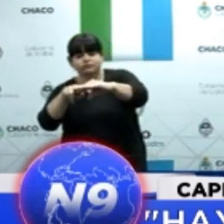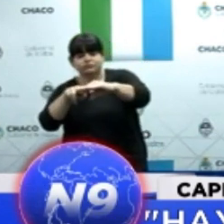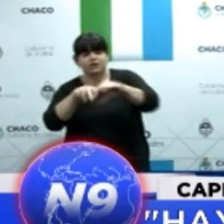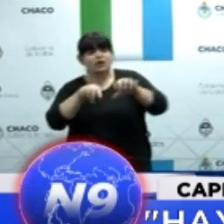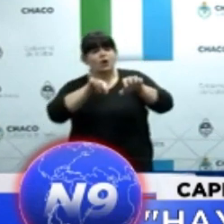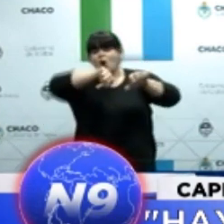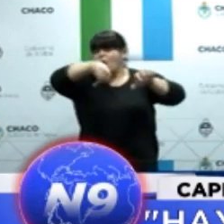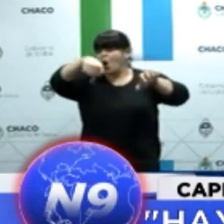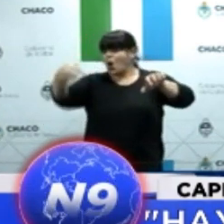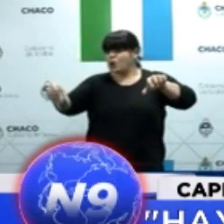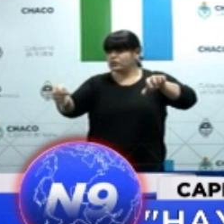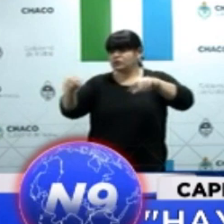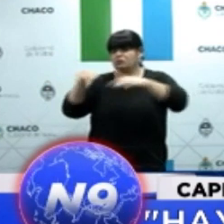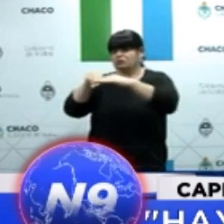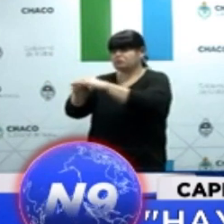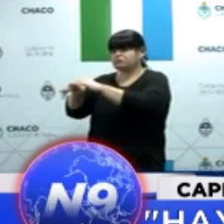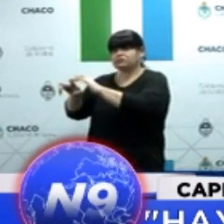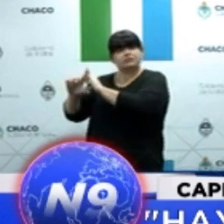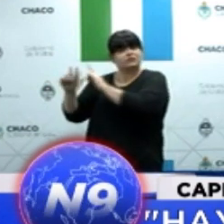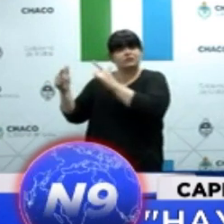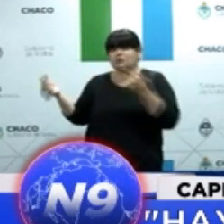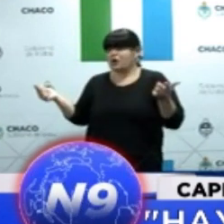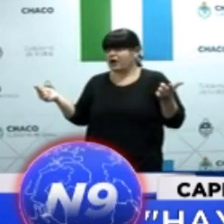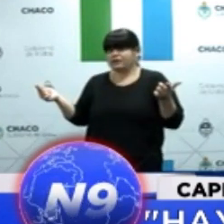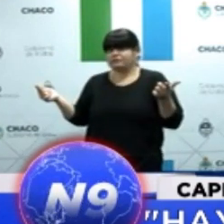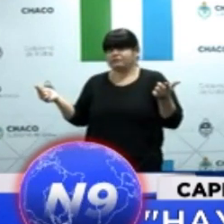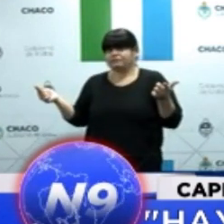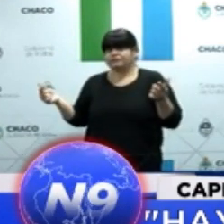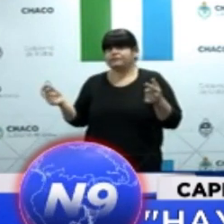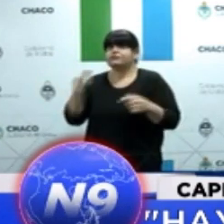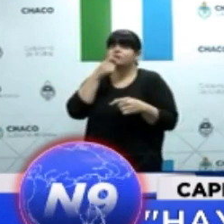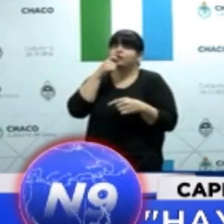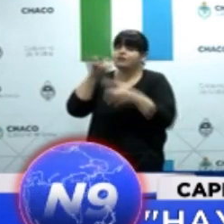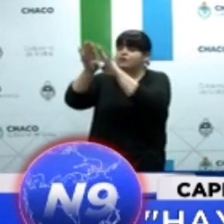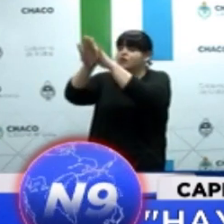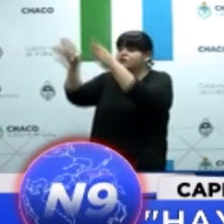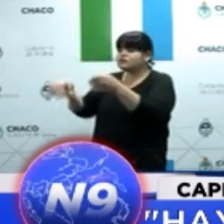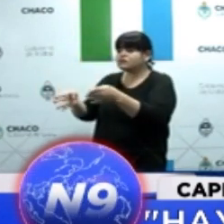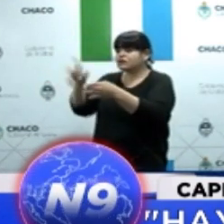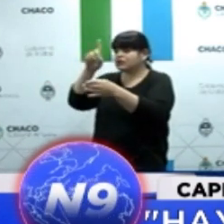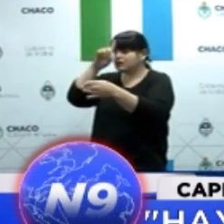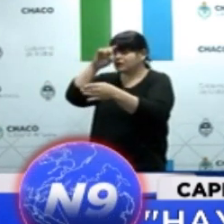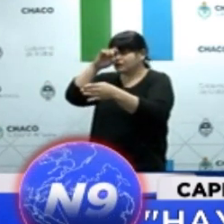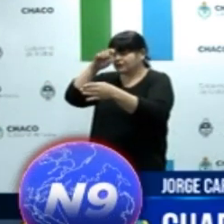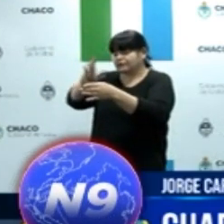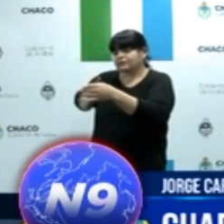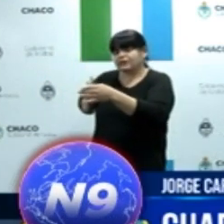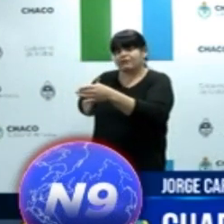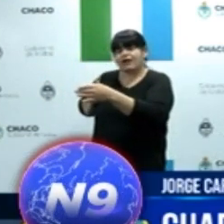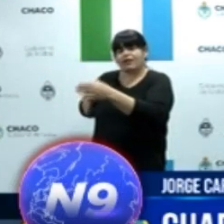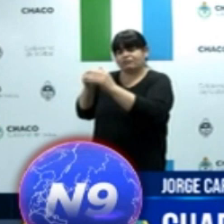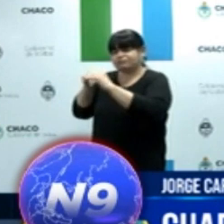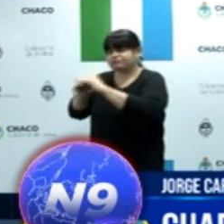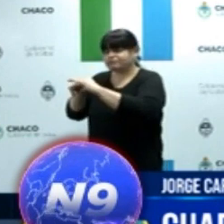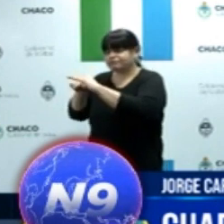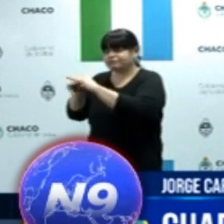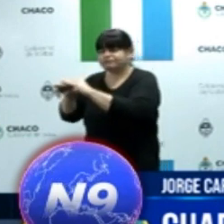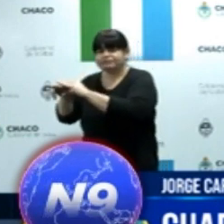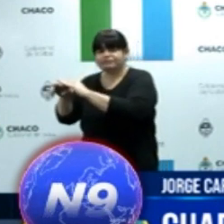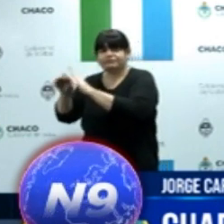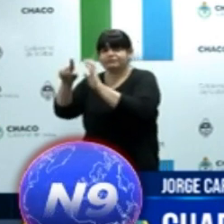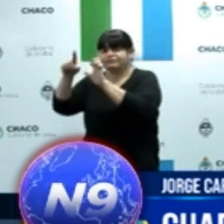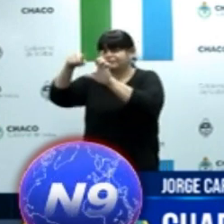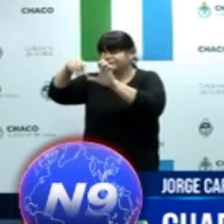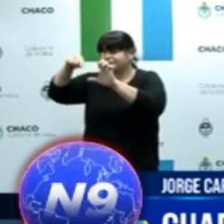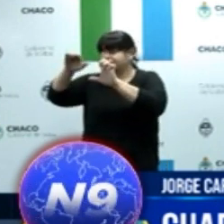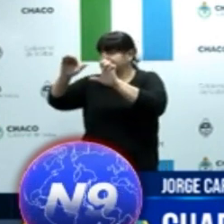privado, que tienen bajo uso relativo, y eso es importante, eso es importante. O sea, vuelvo a insistir, en el sector público y